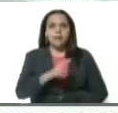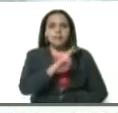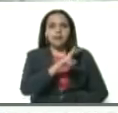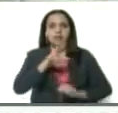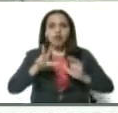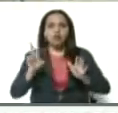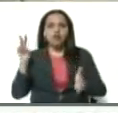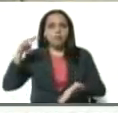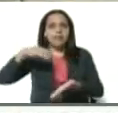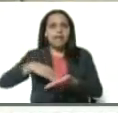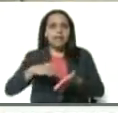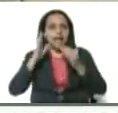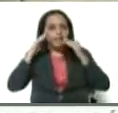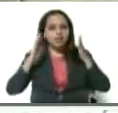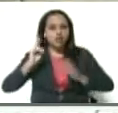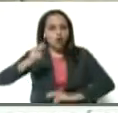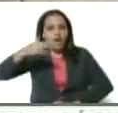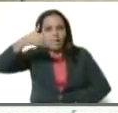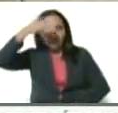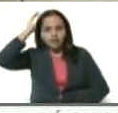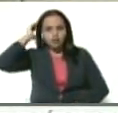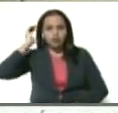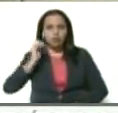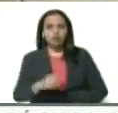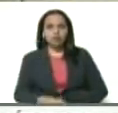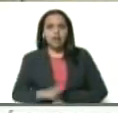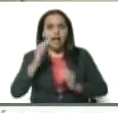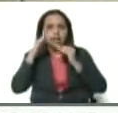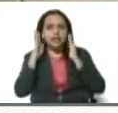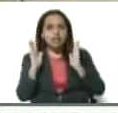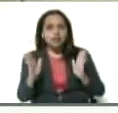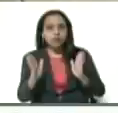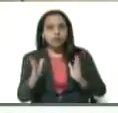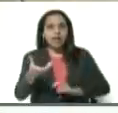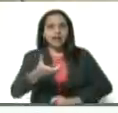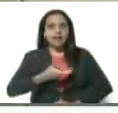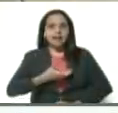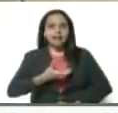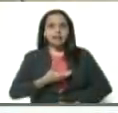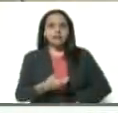Miranda. Atención Héctor Rodríguez. Atención Alcalde.